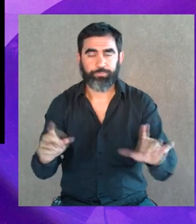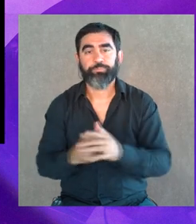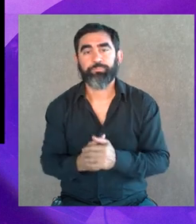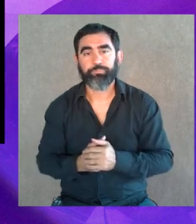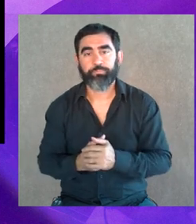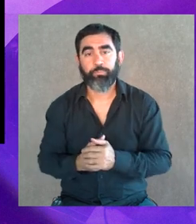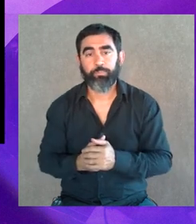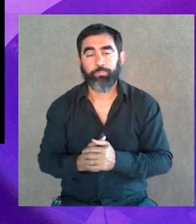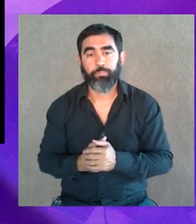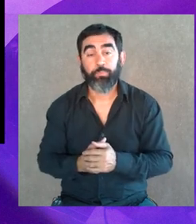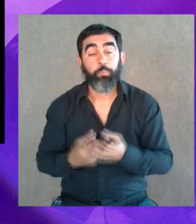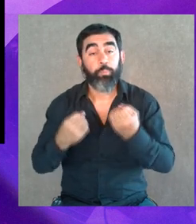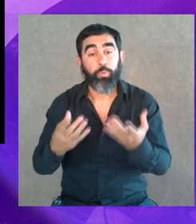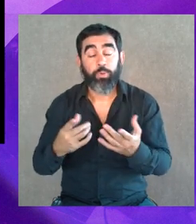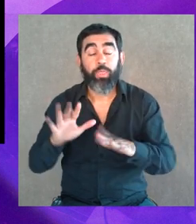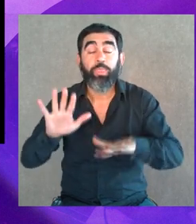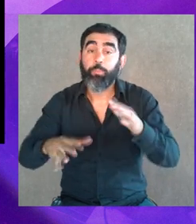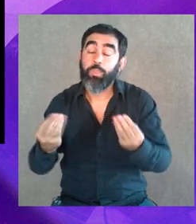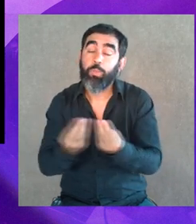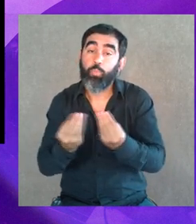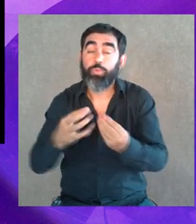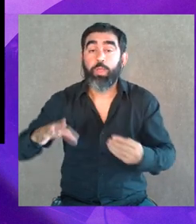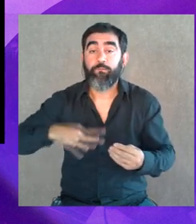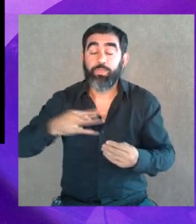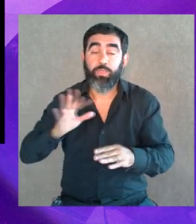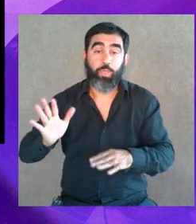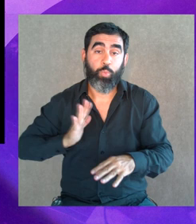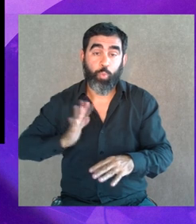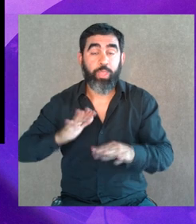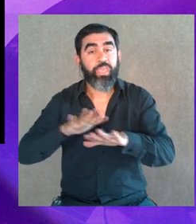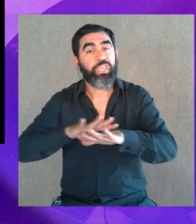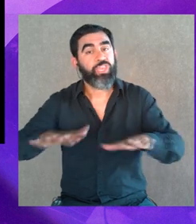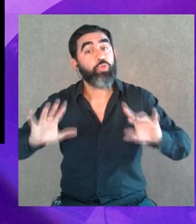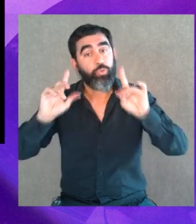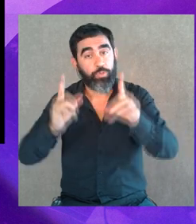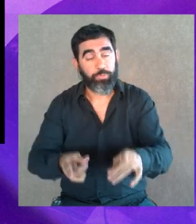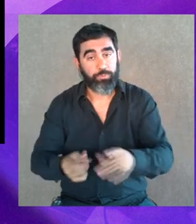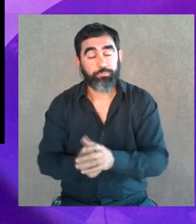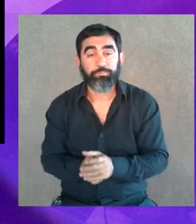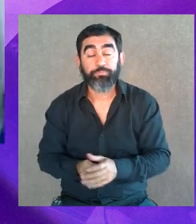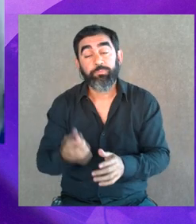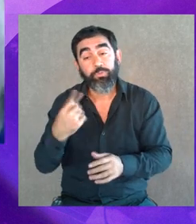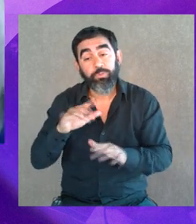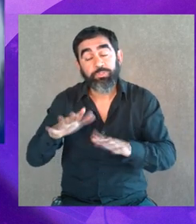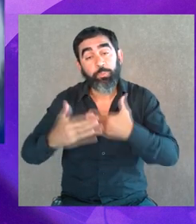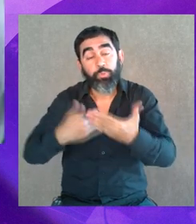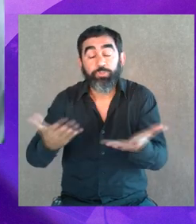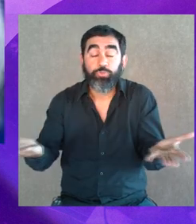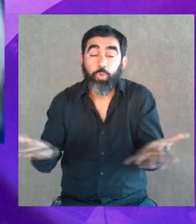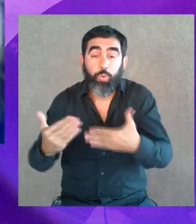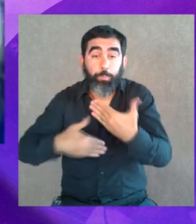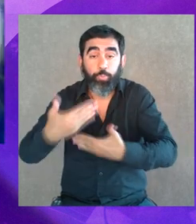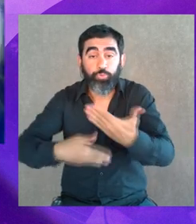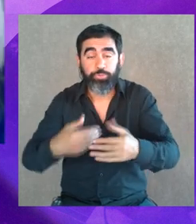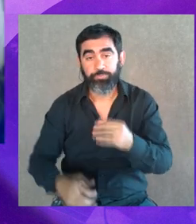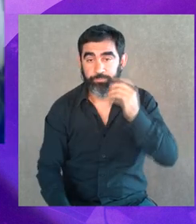porque lo haces al costo de la vida de muchas mujeres y niños, entonces bueno, estamos en eso.